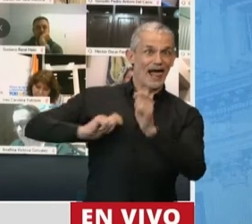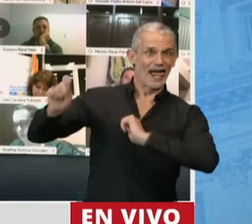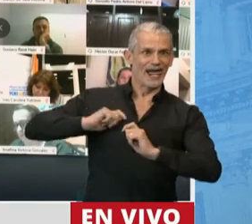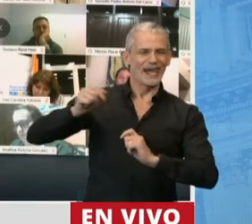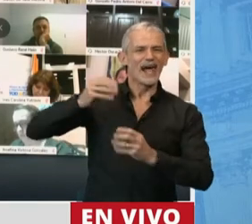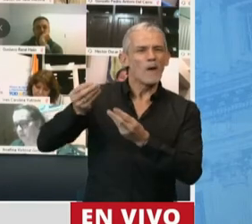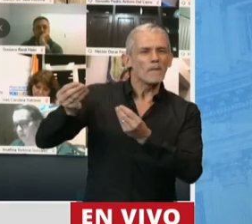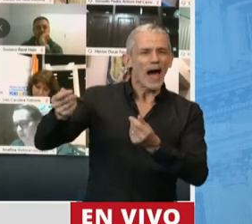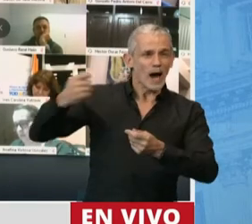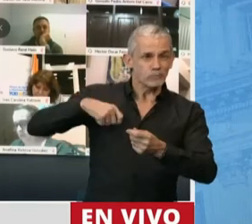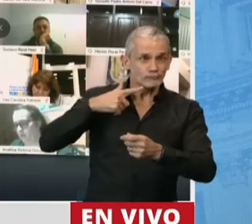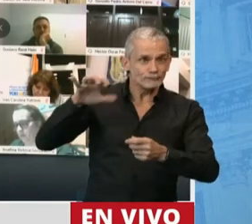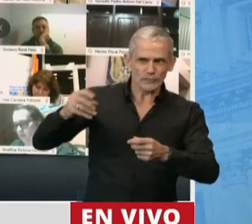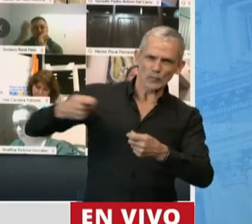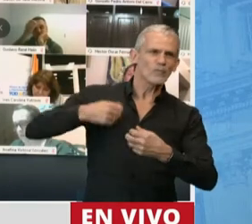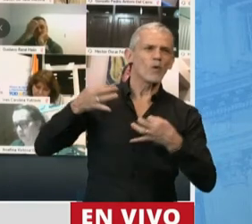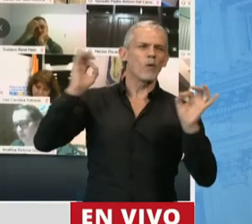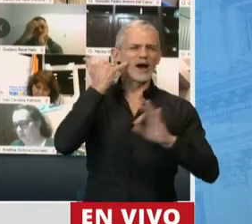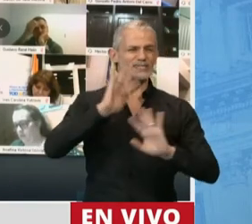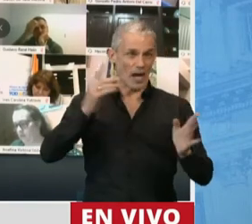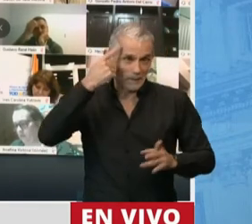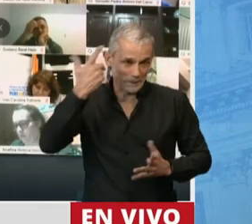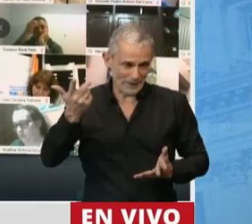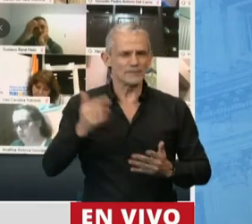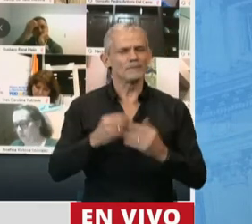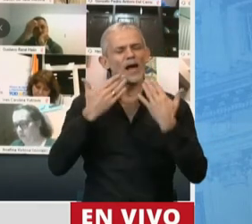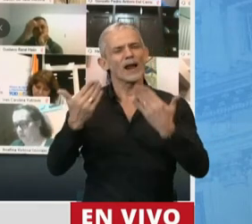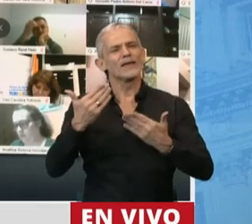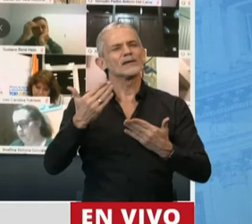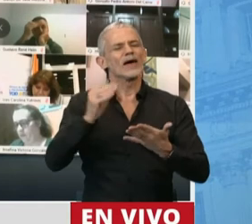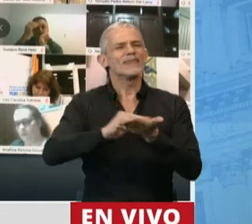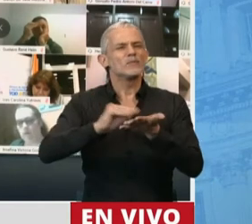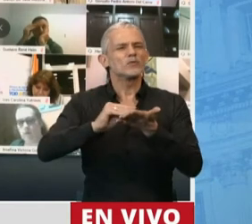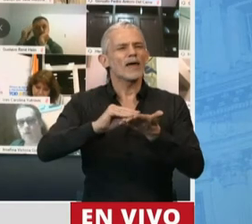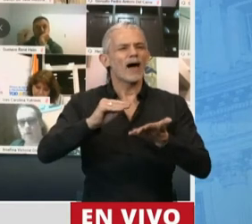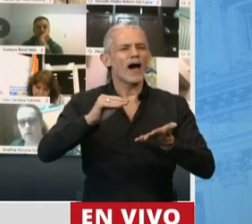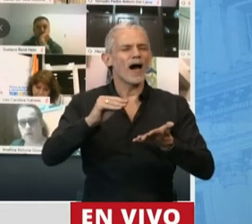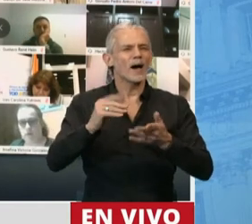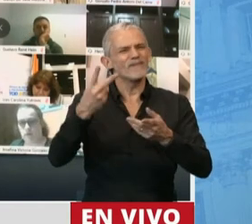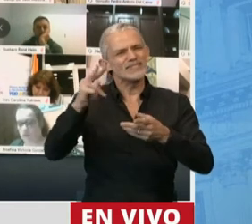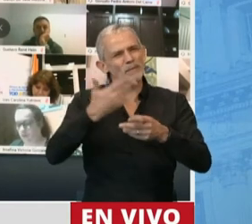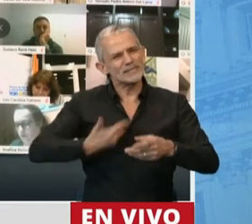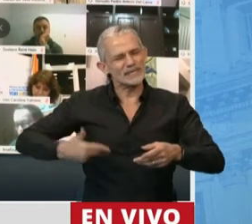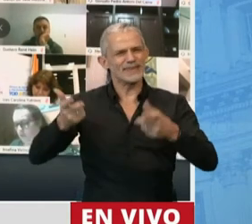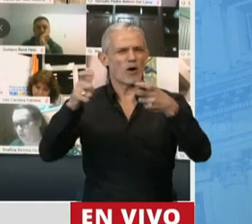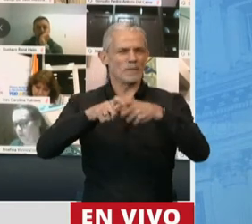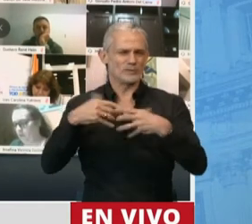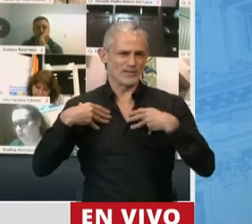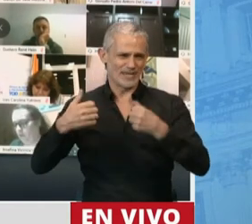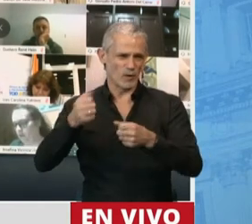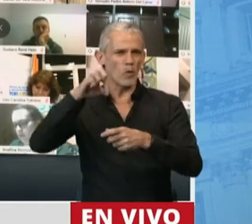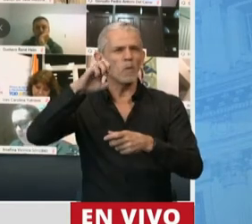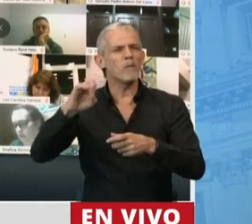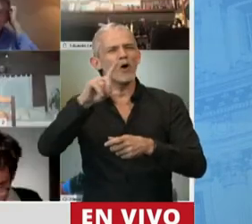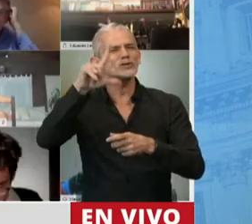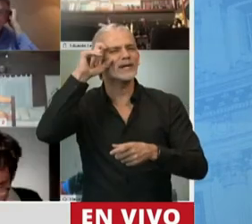que le agradezco a la Diputada Carmen Polledo, Vicepresidenta de la Comisión de Salud, por acompañarnos en este